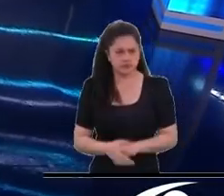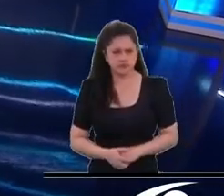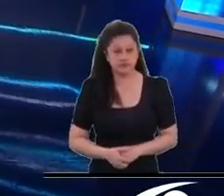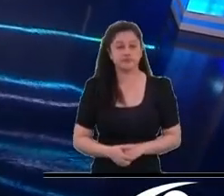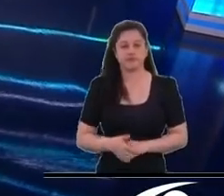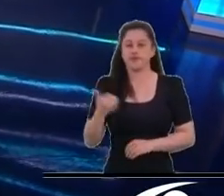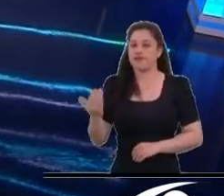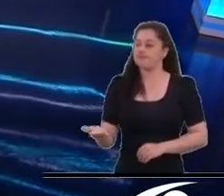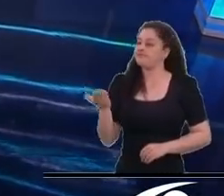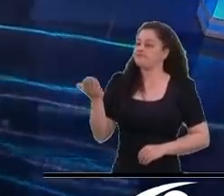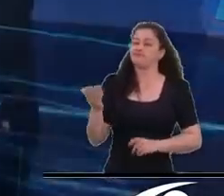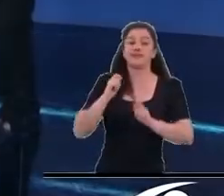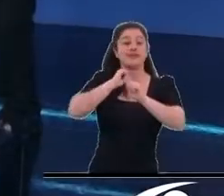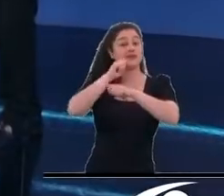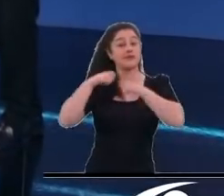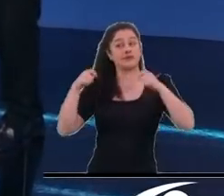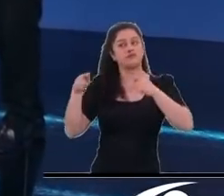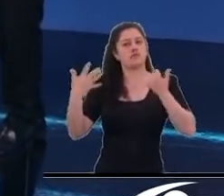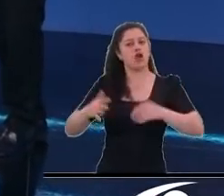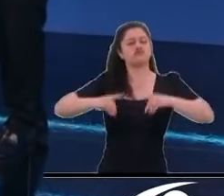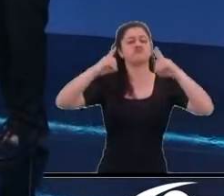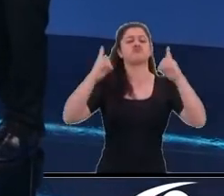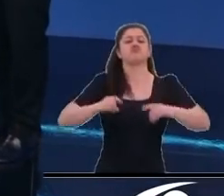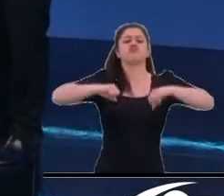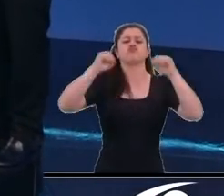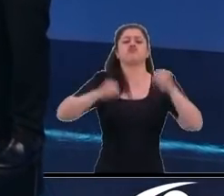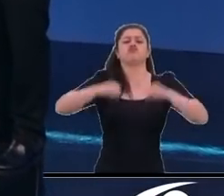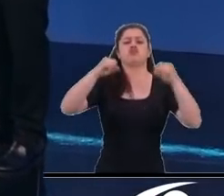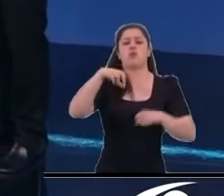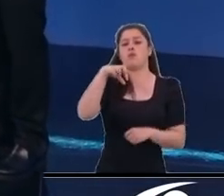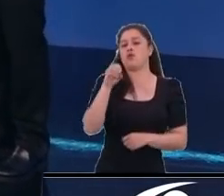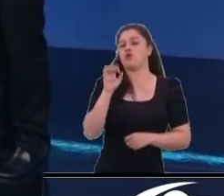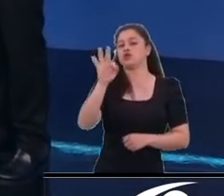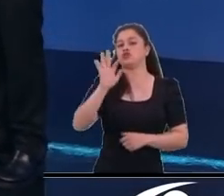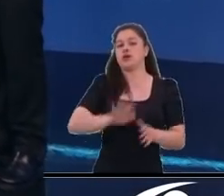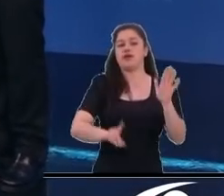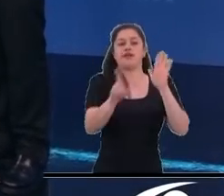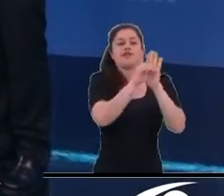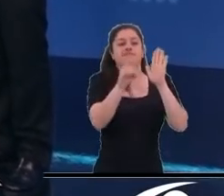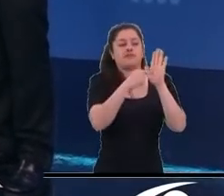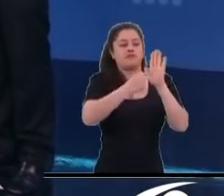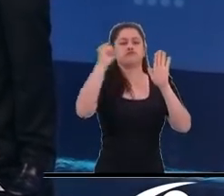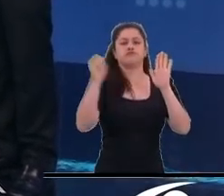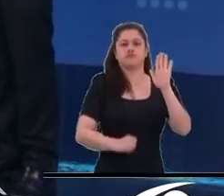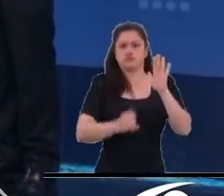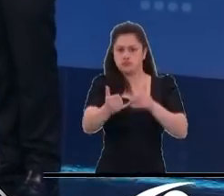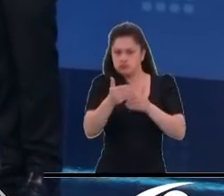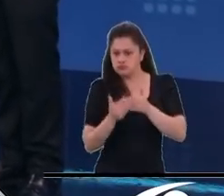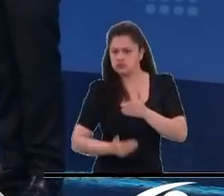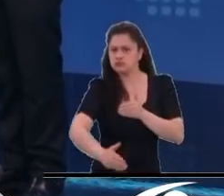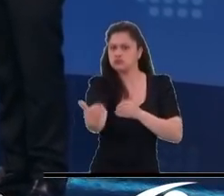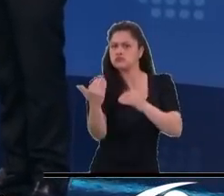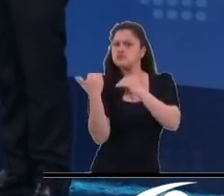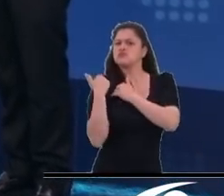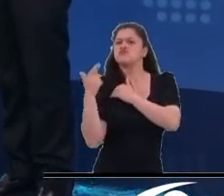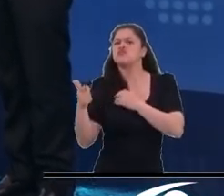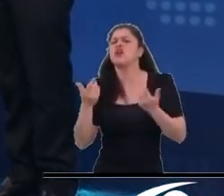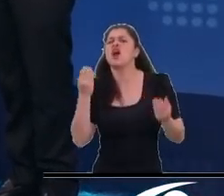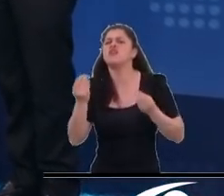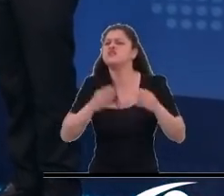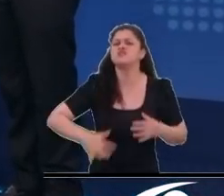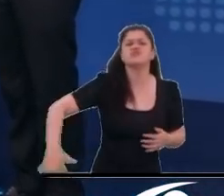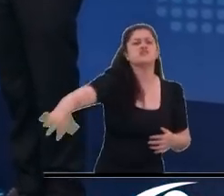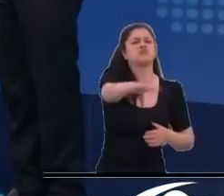el plan de ordenamiento territorial que va a definir la hoja de ruta, el futuro de la capital del país para los